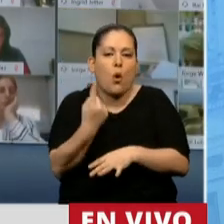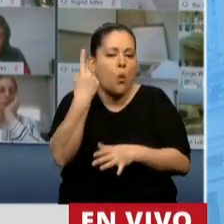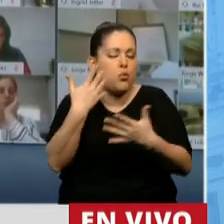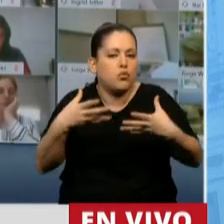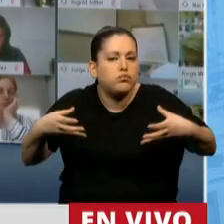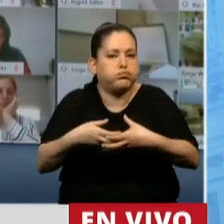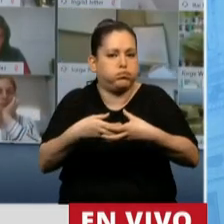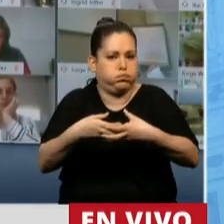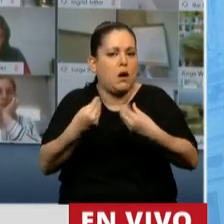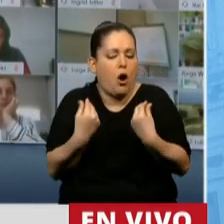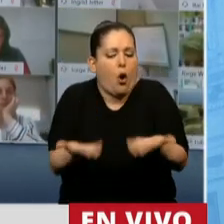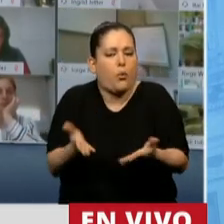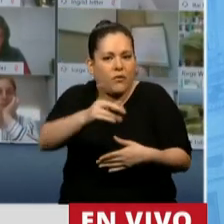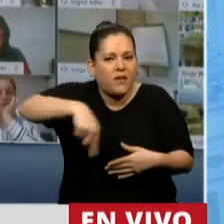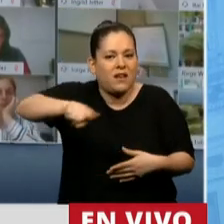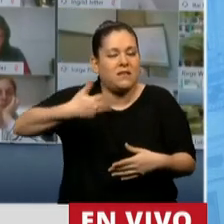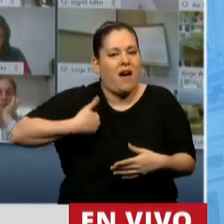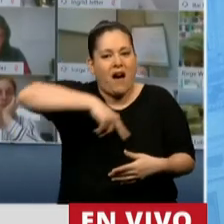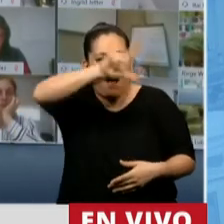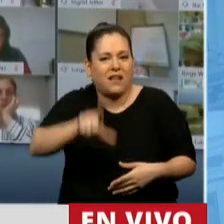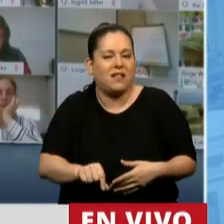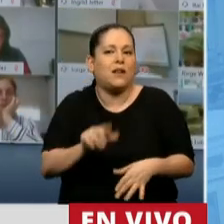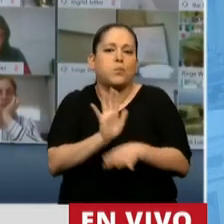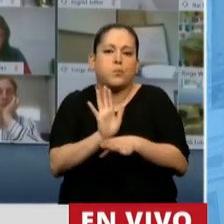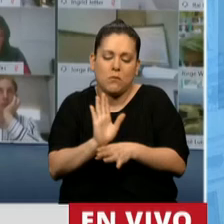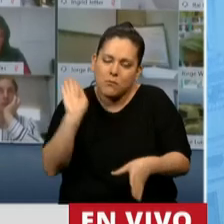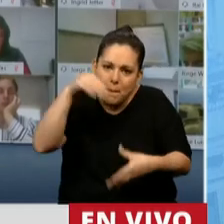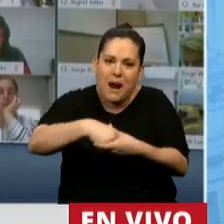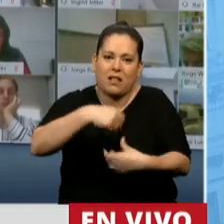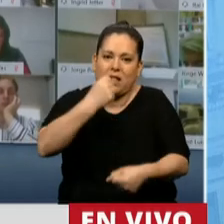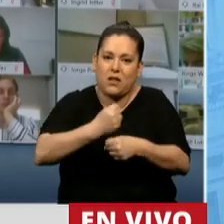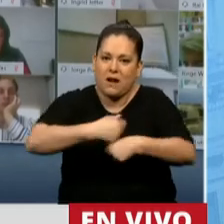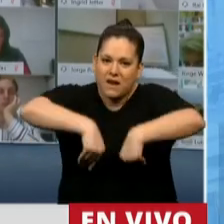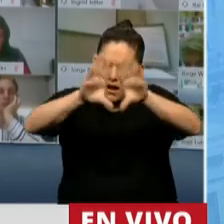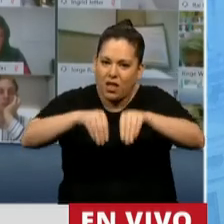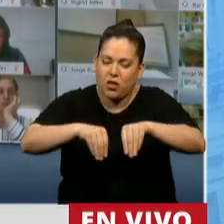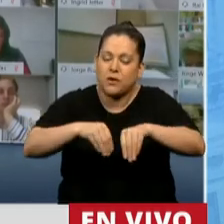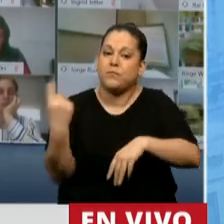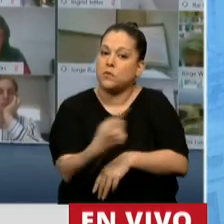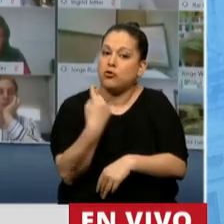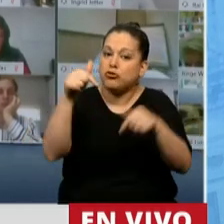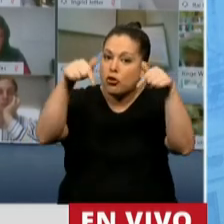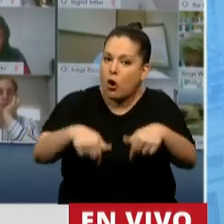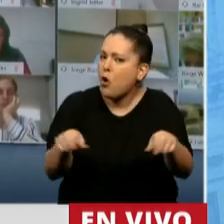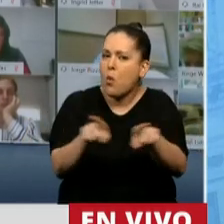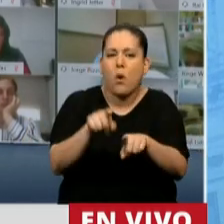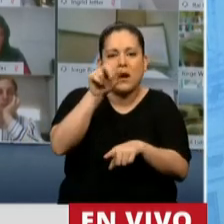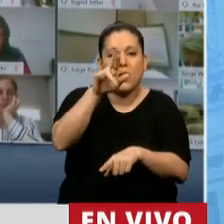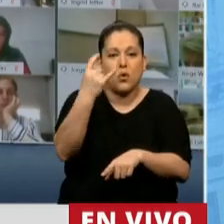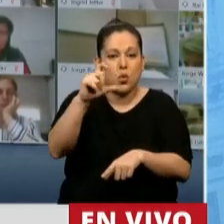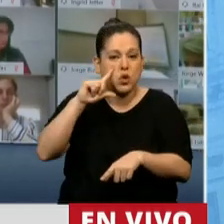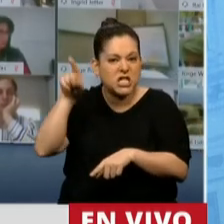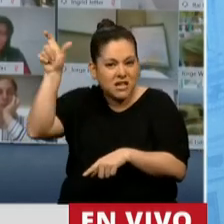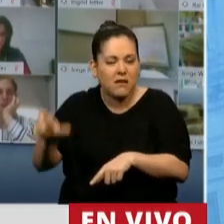y ofrecer esa unidad al país como parte de los trabajadores. Nosotros hoy, al igual que Rucci y